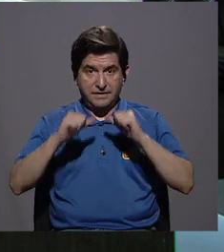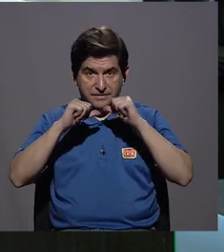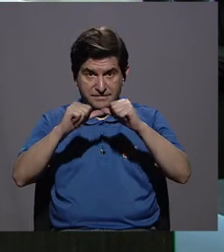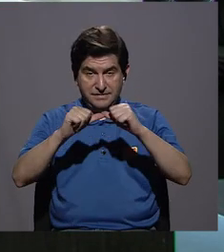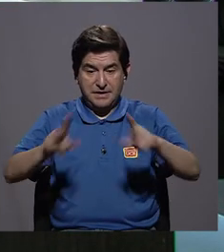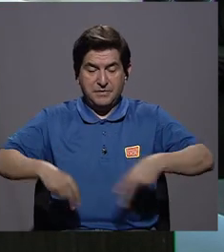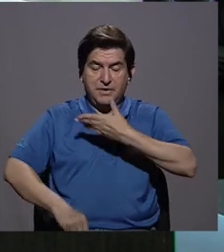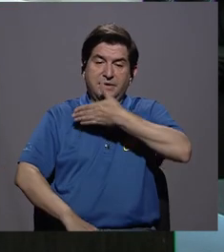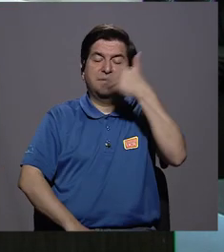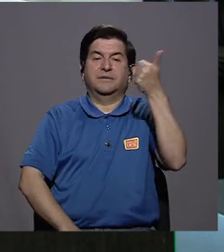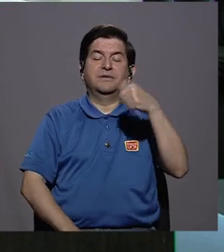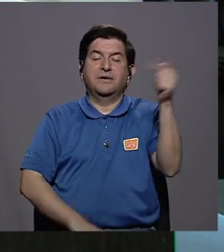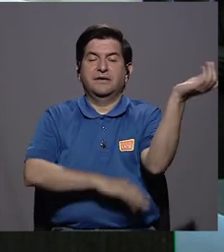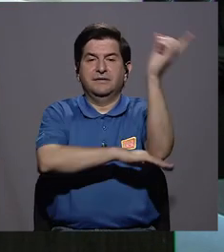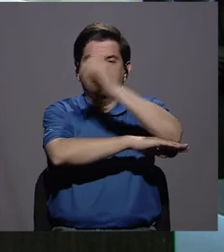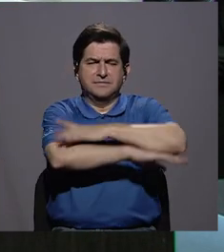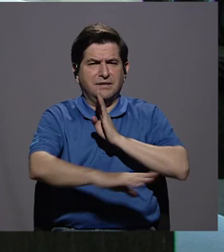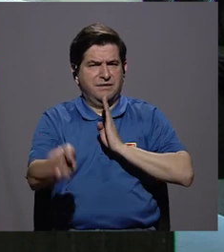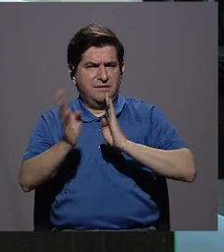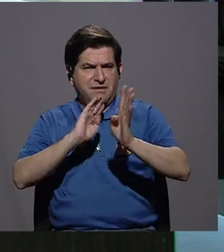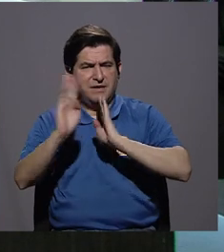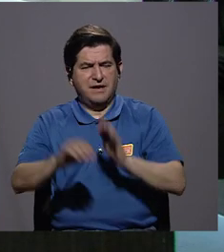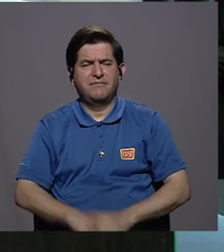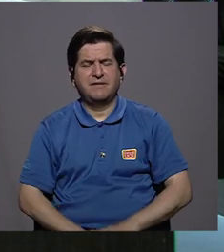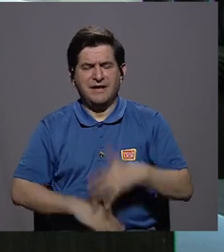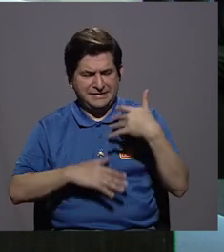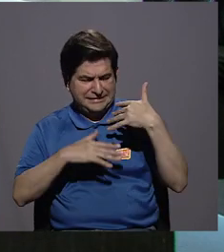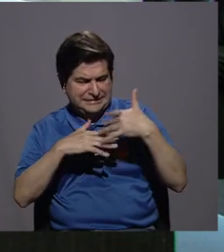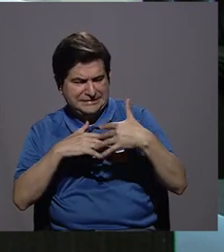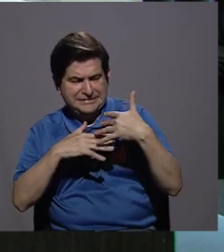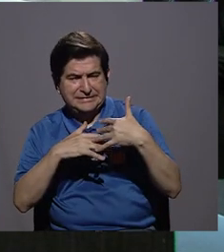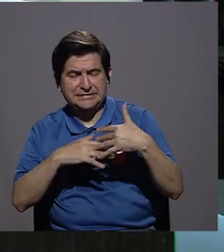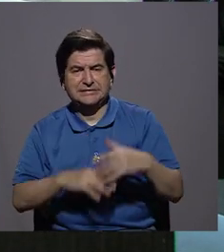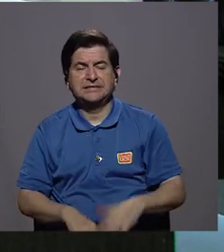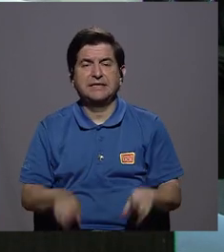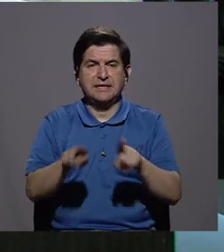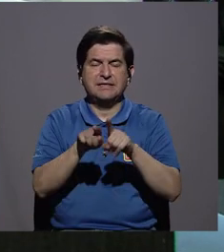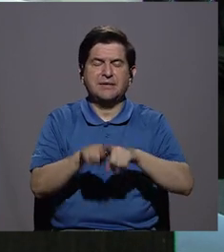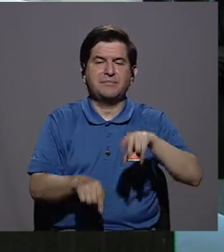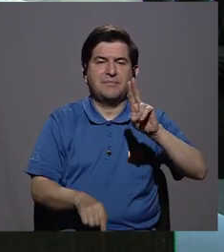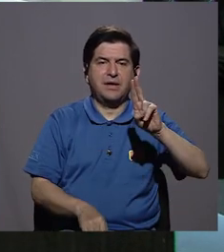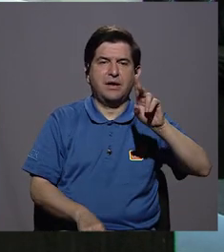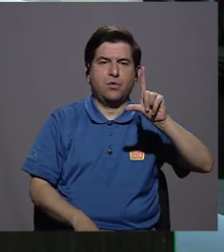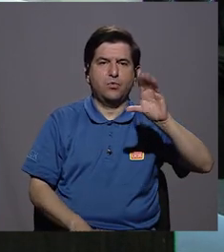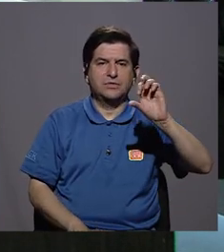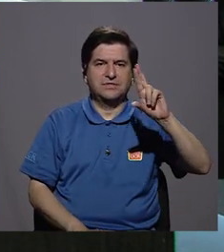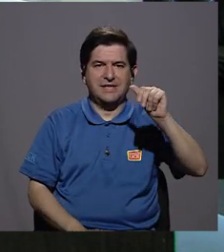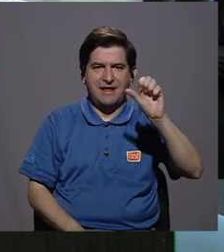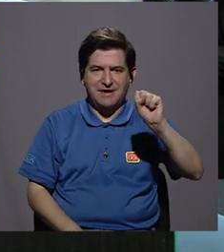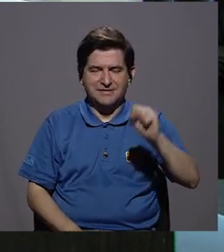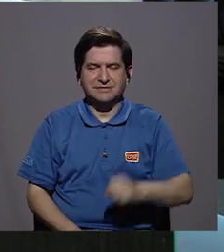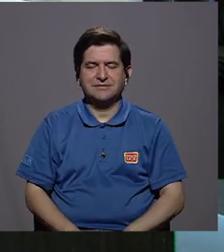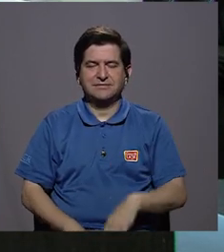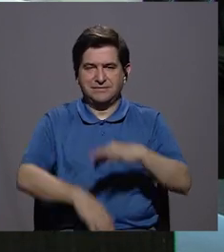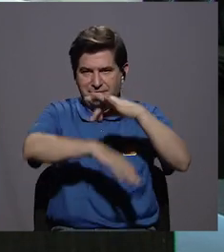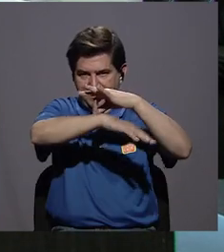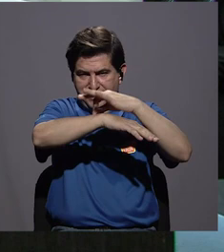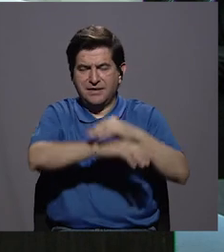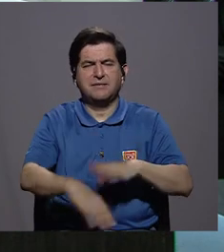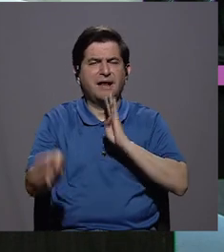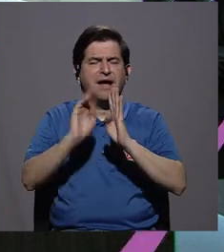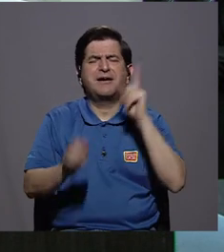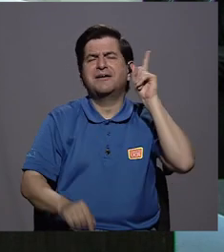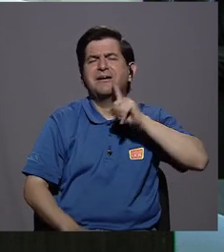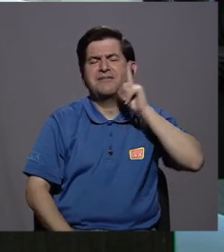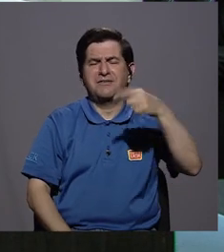Continuamos con más de Vivir Mejor, el día de hoy conversando acerca de las heridas y las úlceras en la piel. Doctora, hablemos de los mitos.